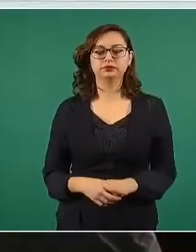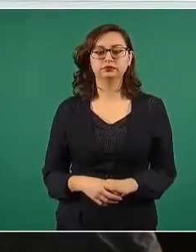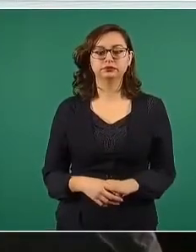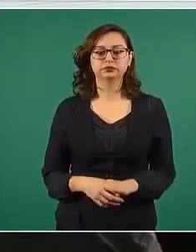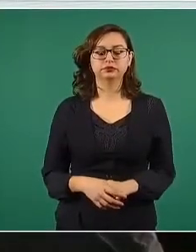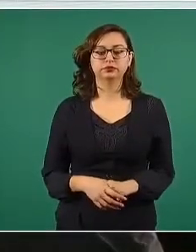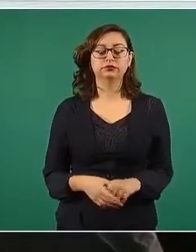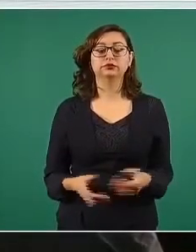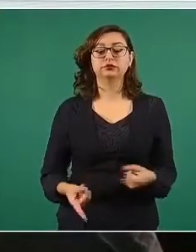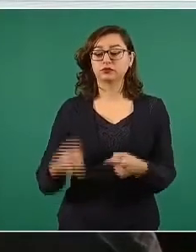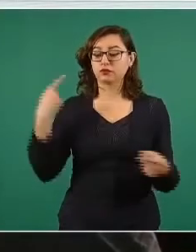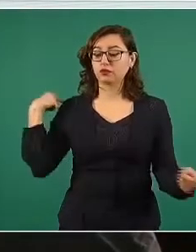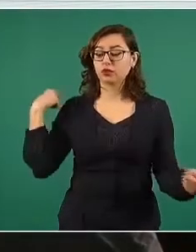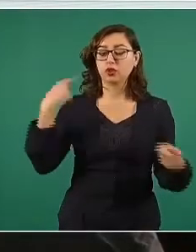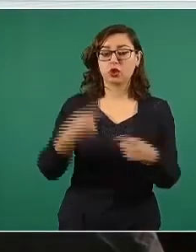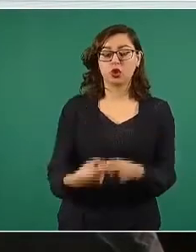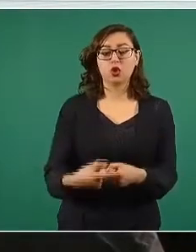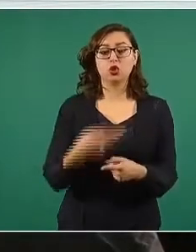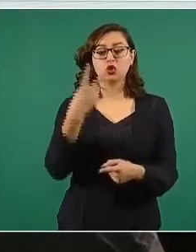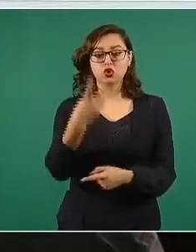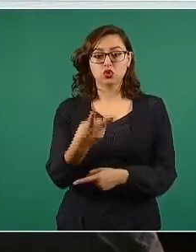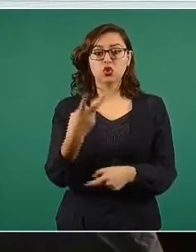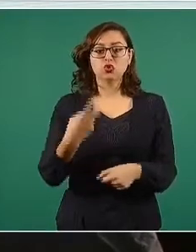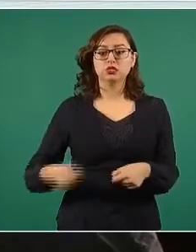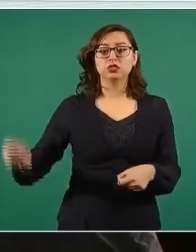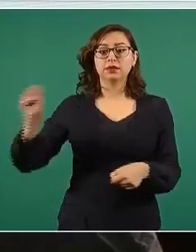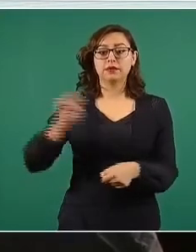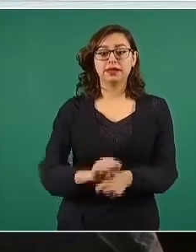Llevamos dos semanas con más de seis millones de dosis.